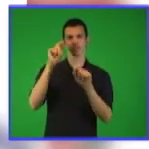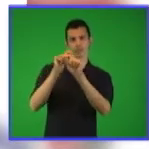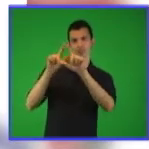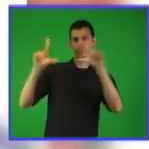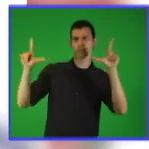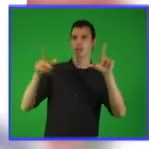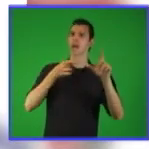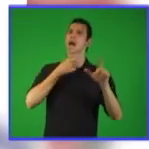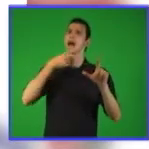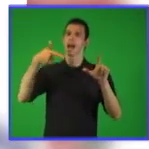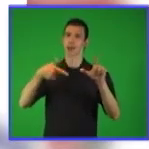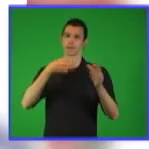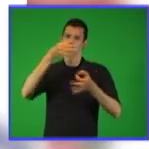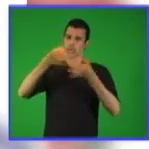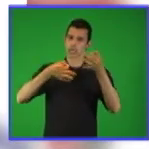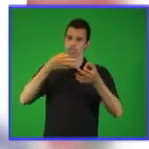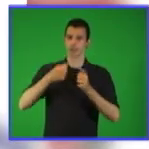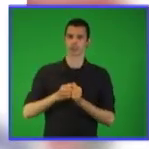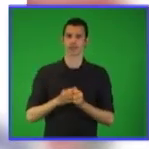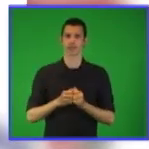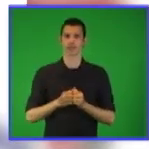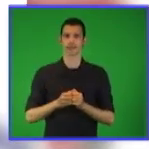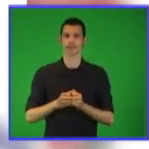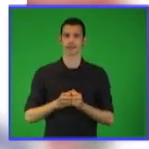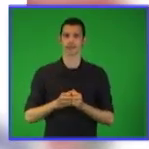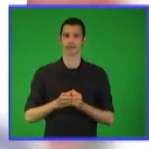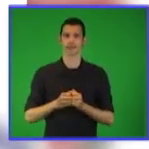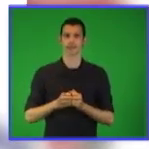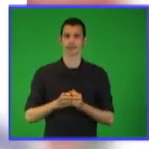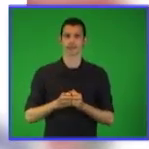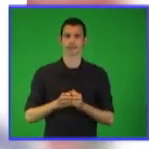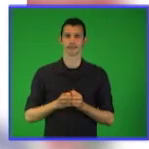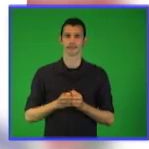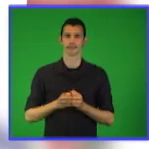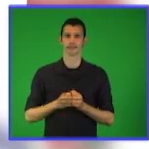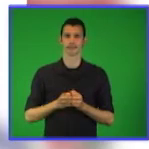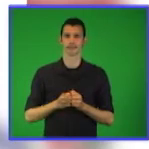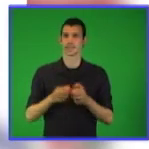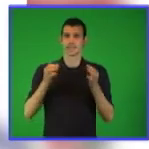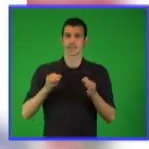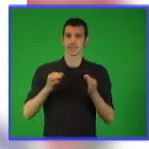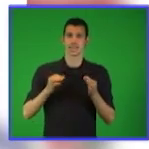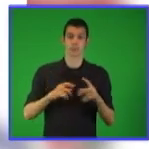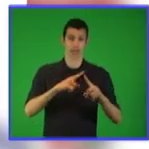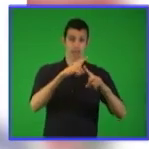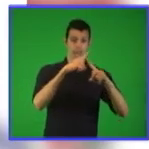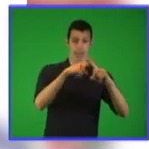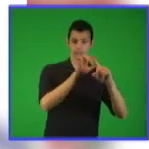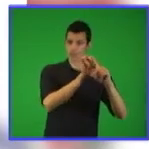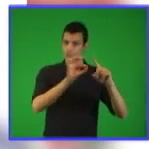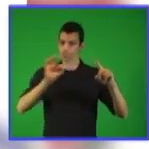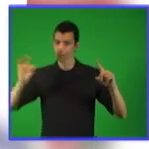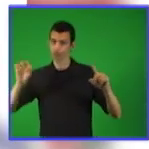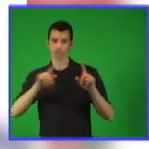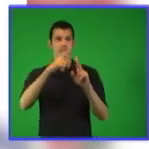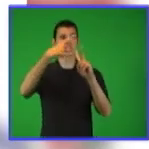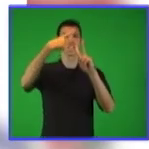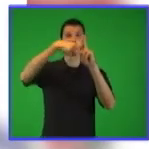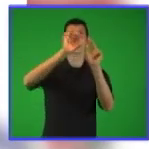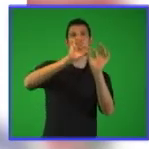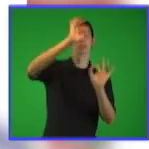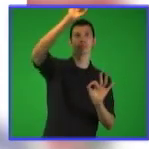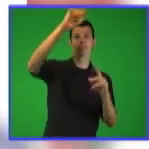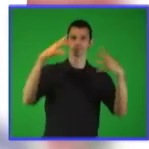x aparece como primera coordenada de un solo par ordenado. Observen